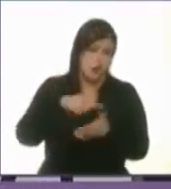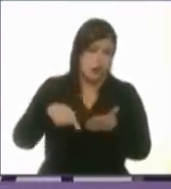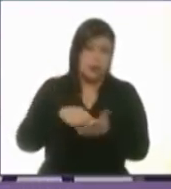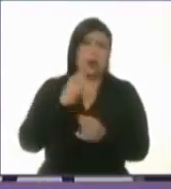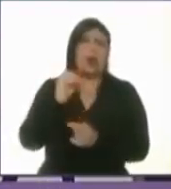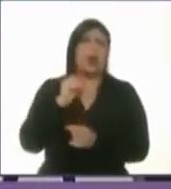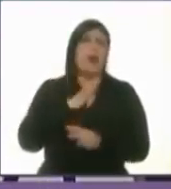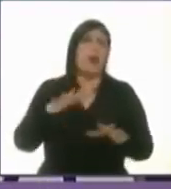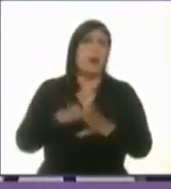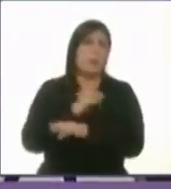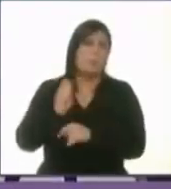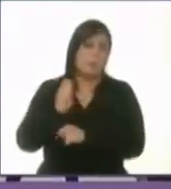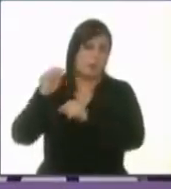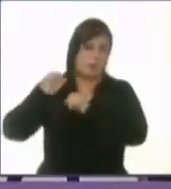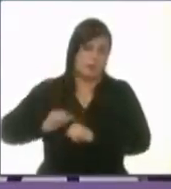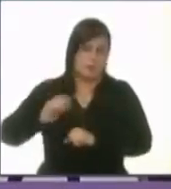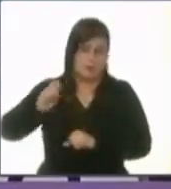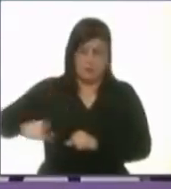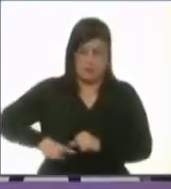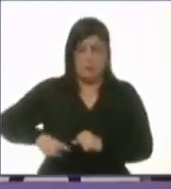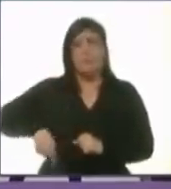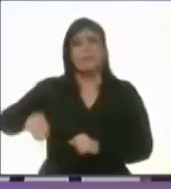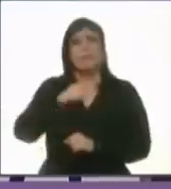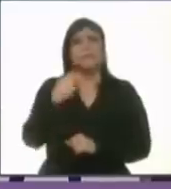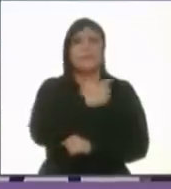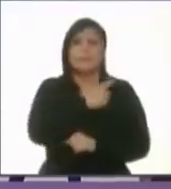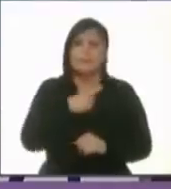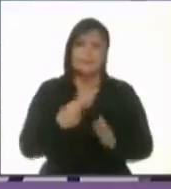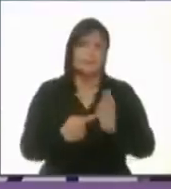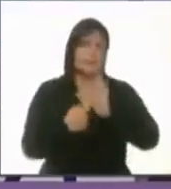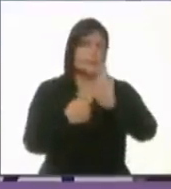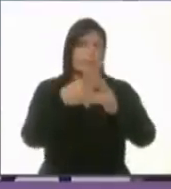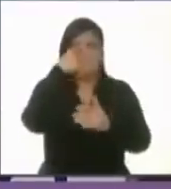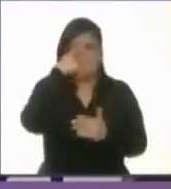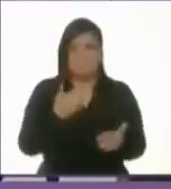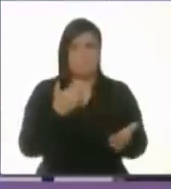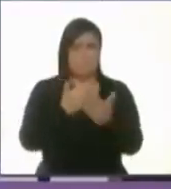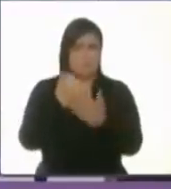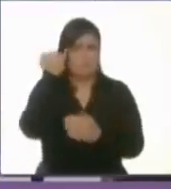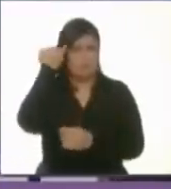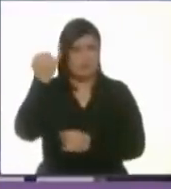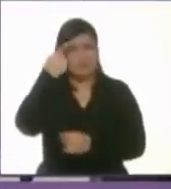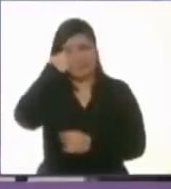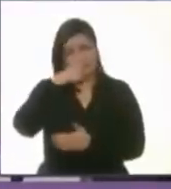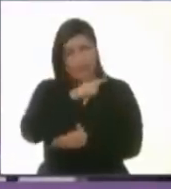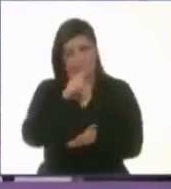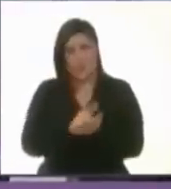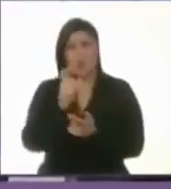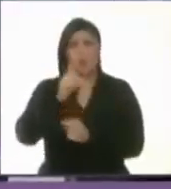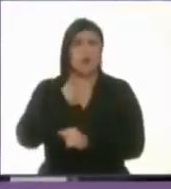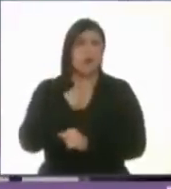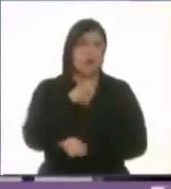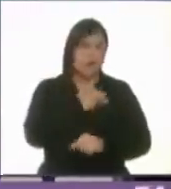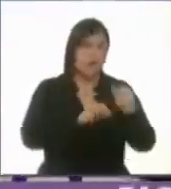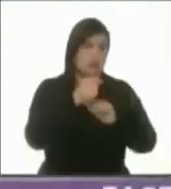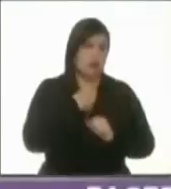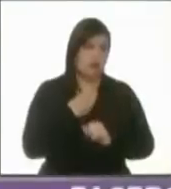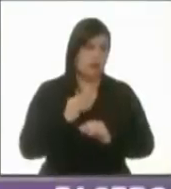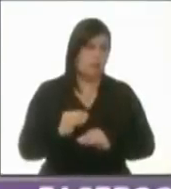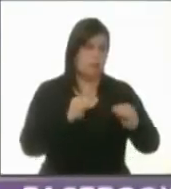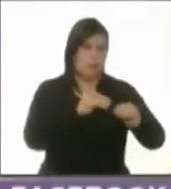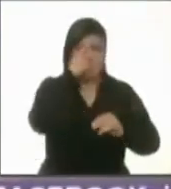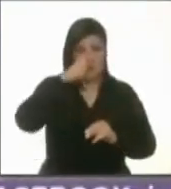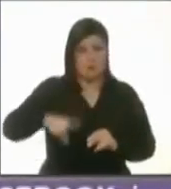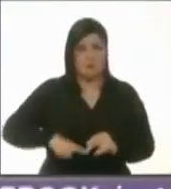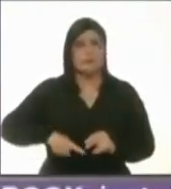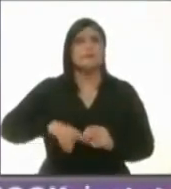tenemos que trabajar para presentarla como iniciativa de ley en el momento que llegue yo al gobierno. Gracias. Muchísimas